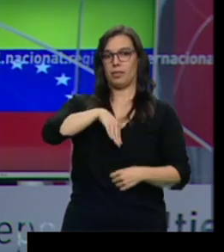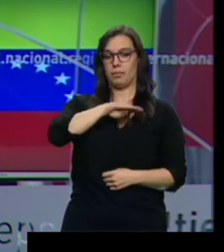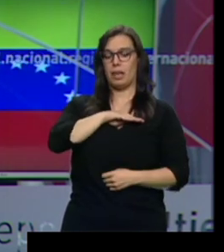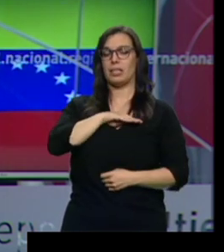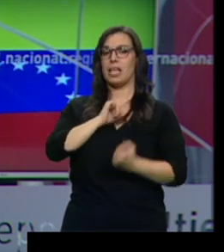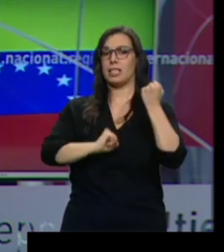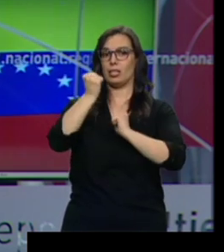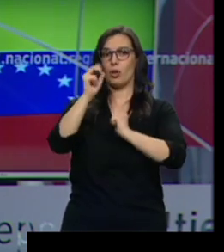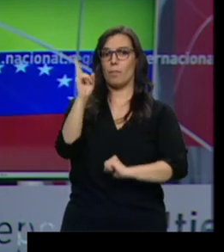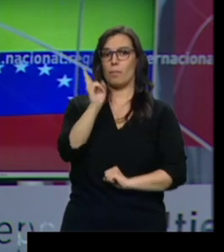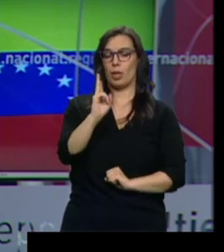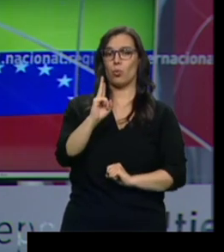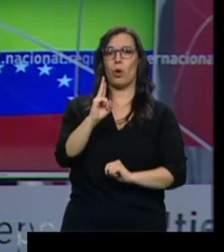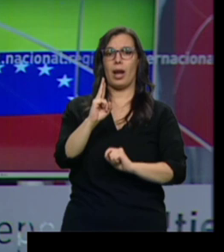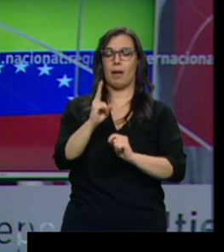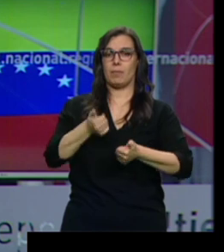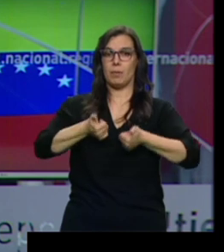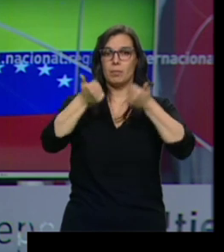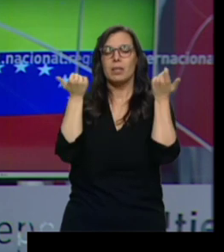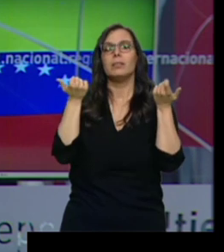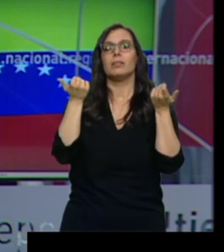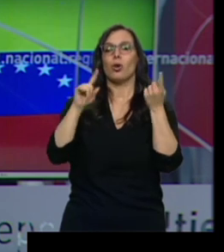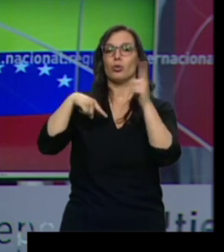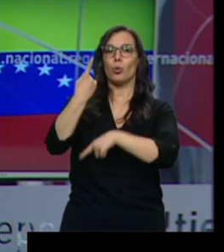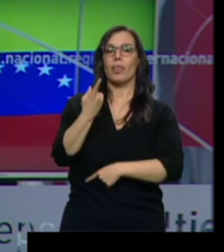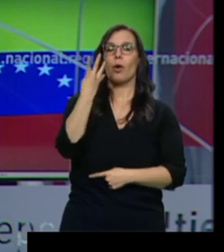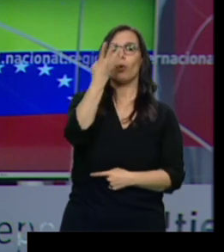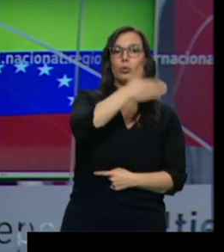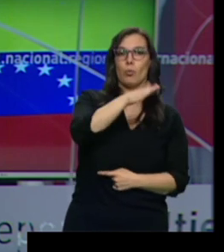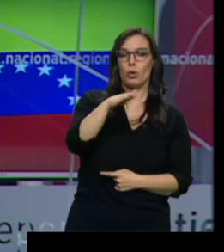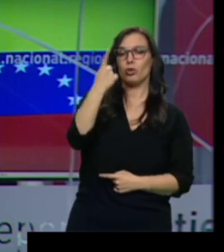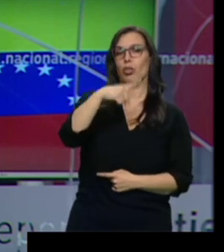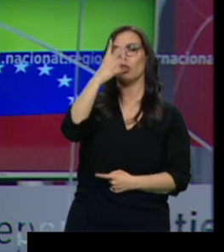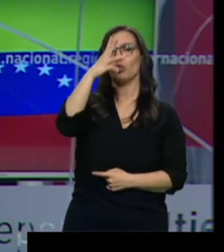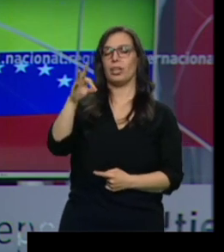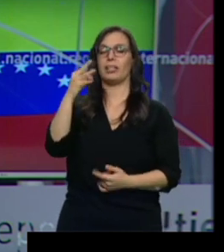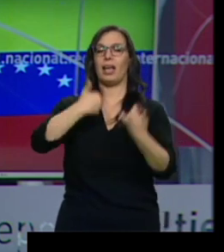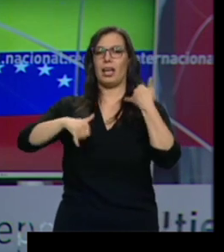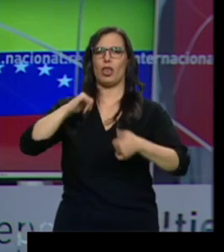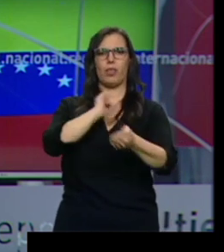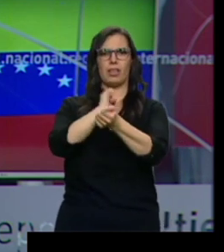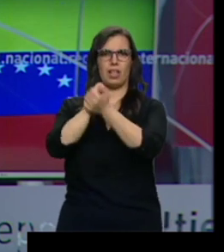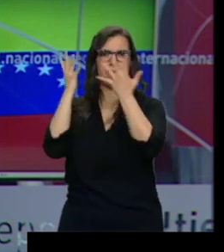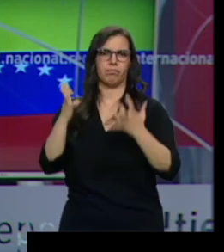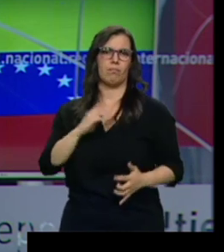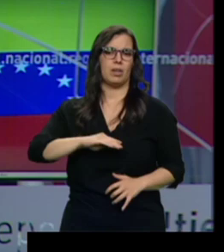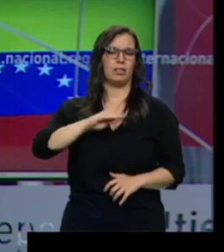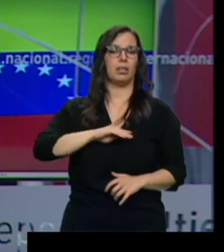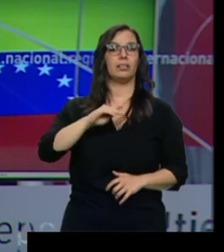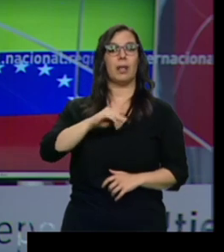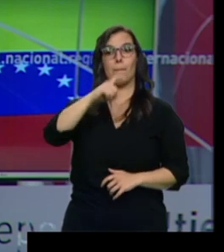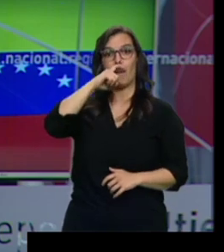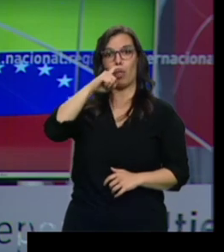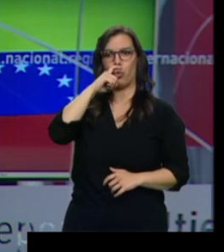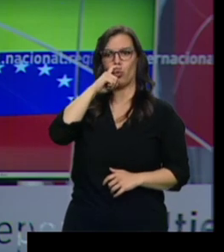Venezuela ya ha causado cuatro muertos, 130 heridos y más de 200 detenidos. Nicolás Maduro se ha rodeado de militares para escenificar que